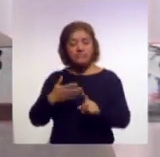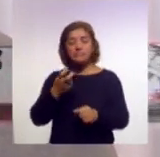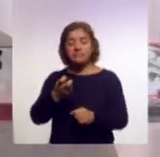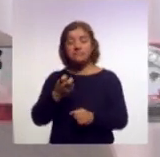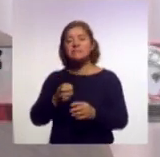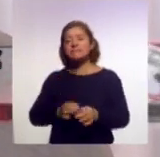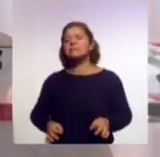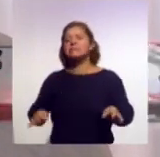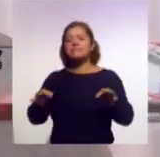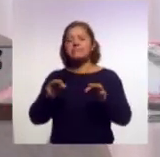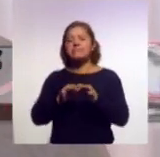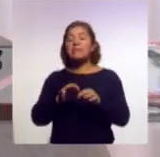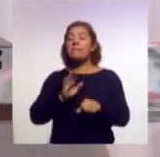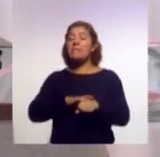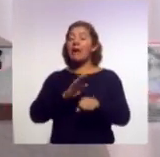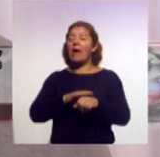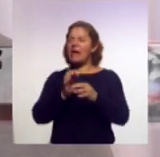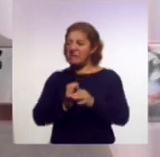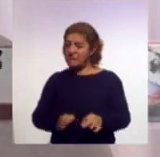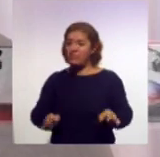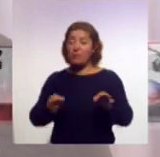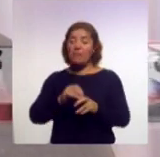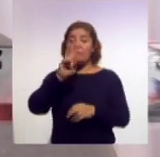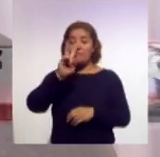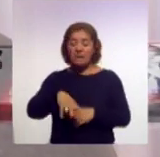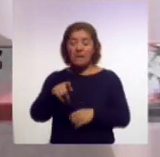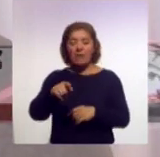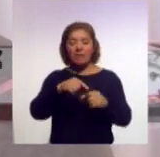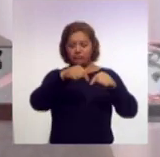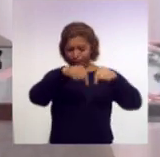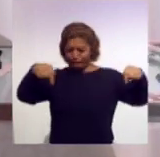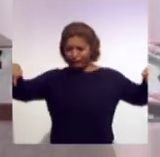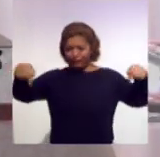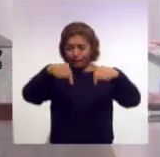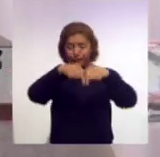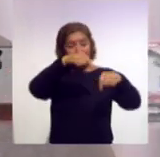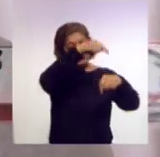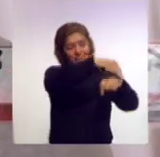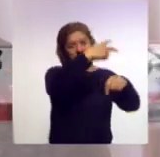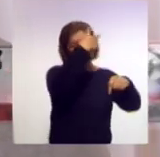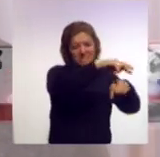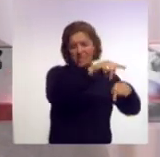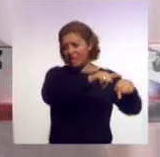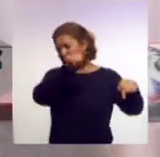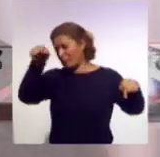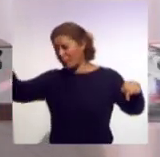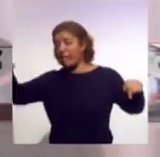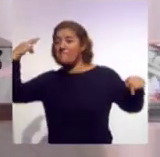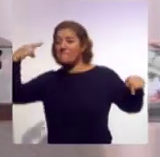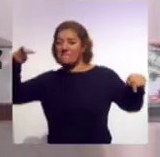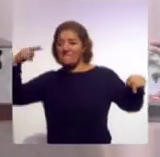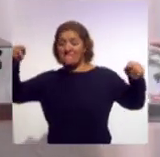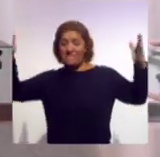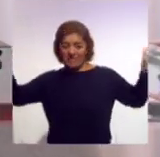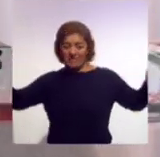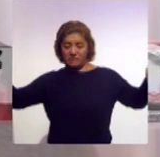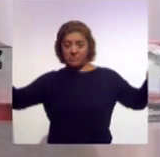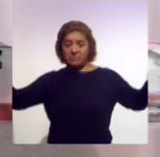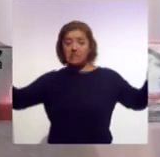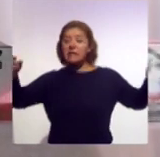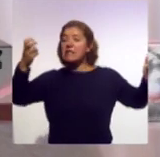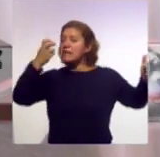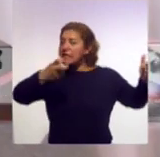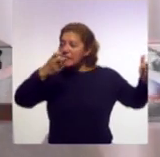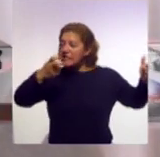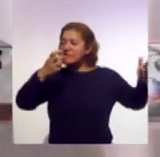importante o uno de los ramales más importantes en la línea de México-Veracruz y en el momento en que se hizo como se